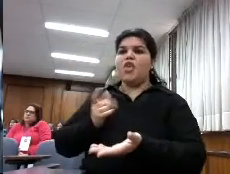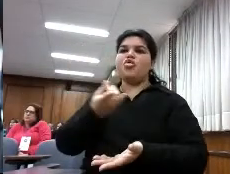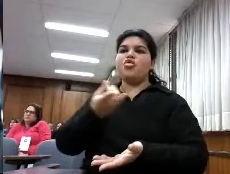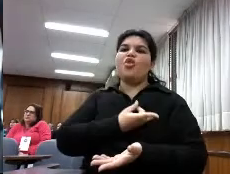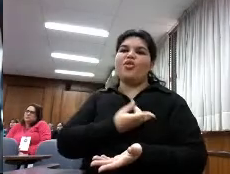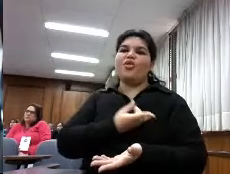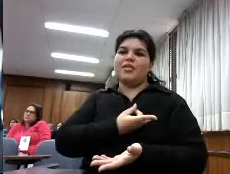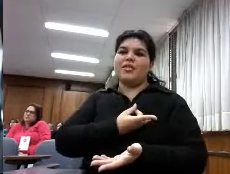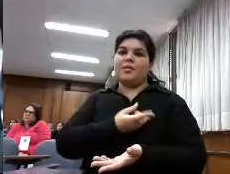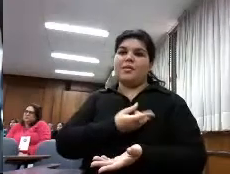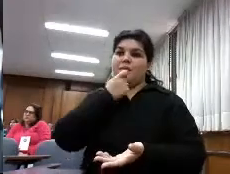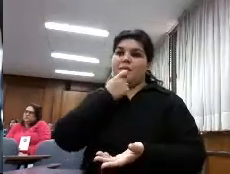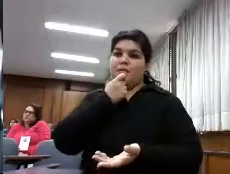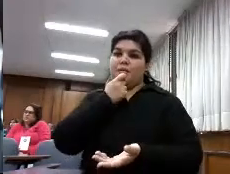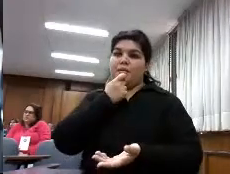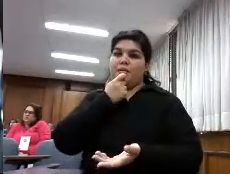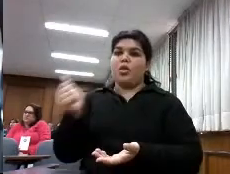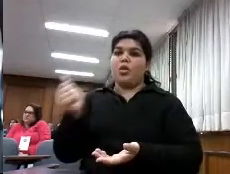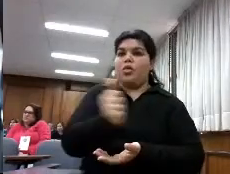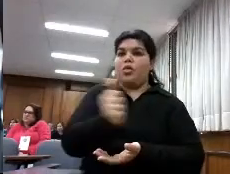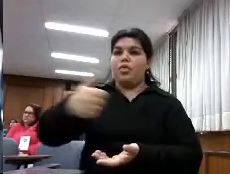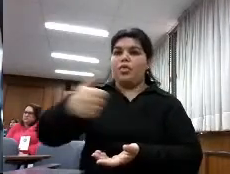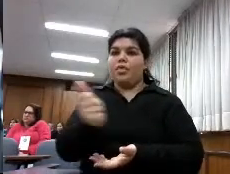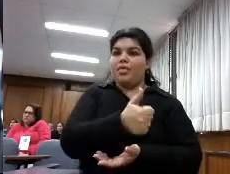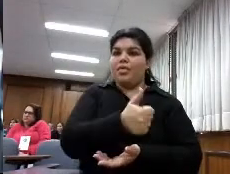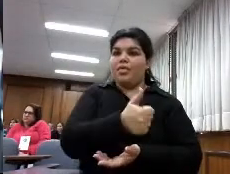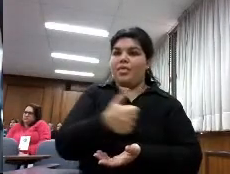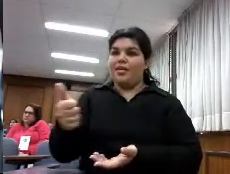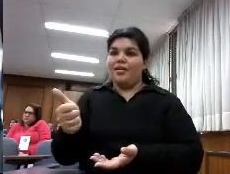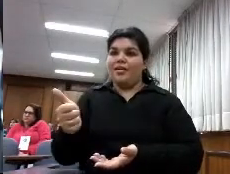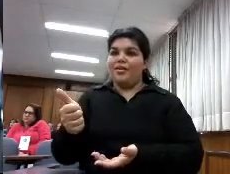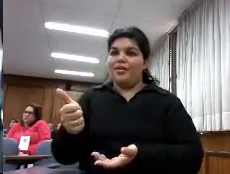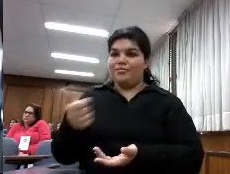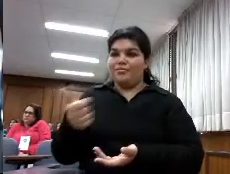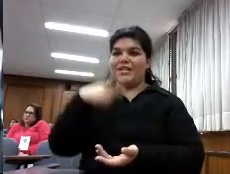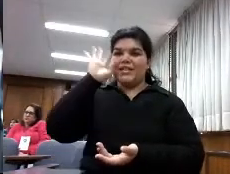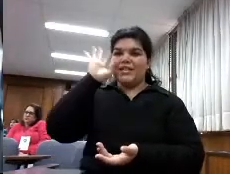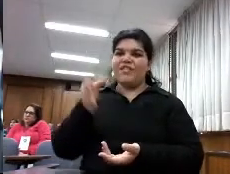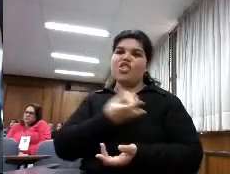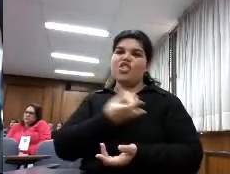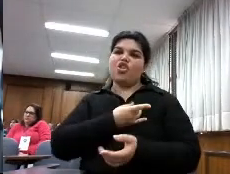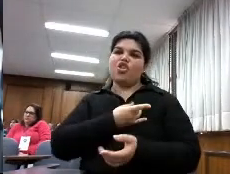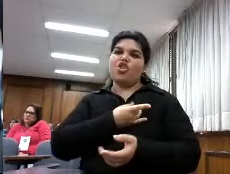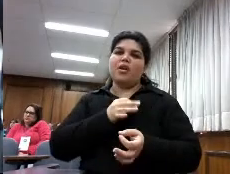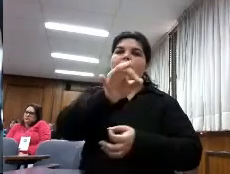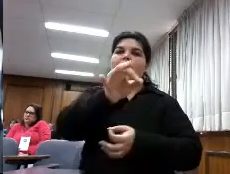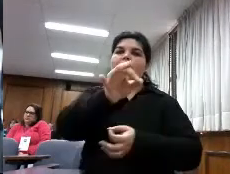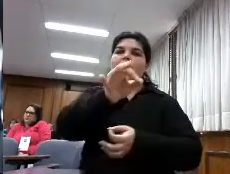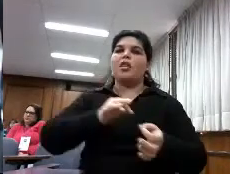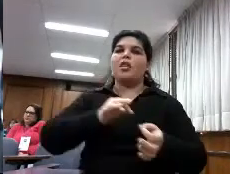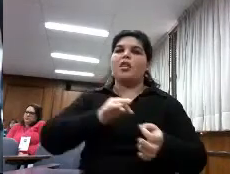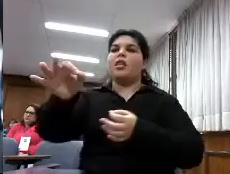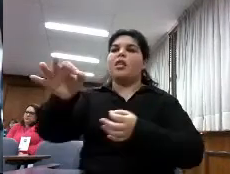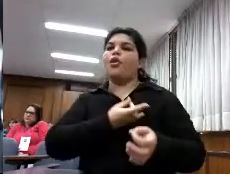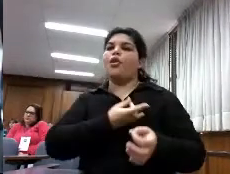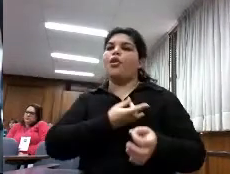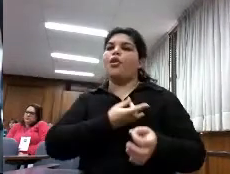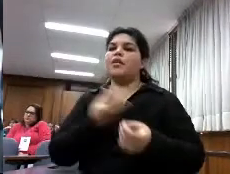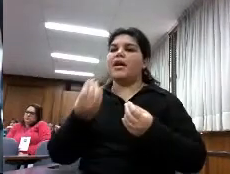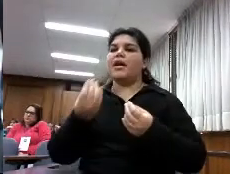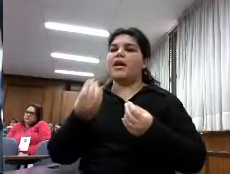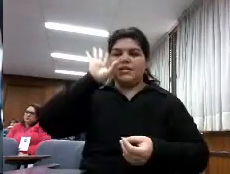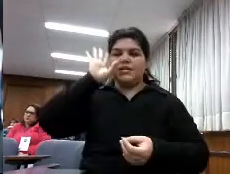si yo me muevo tengo pistas de mi flujo de cara a tener patrones de comportamiento